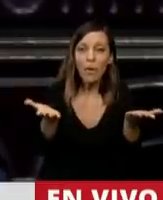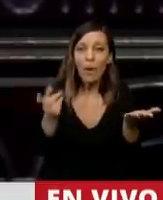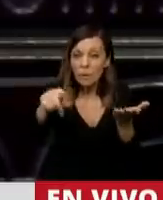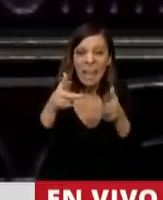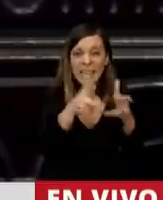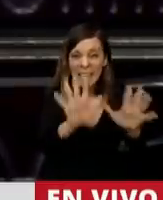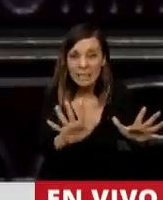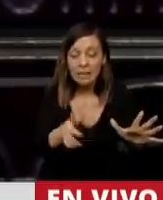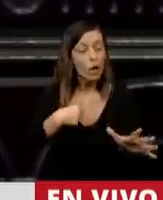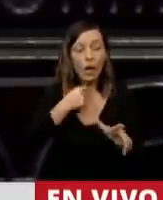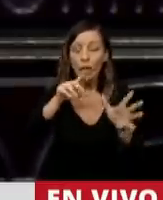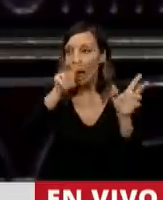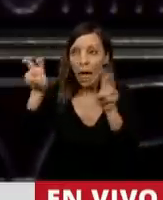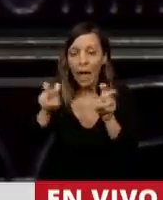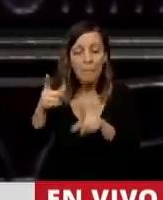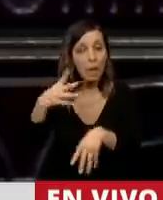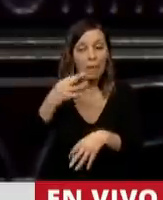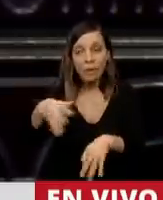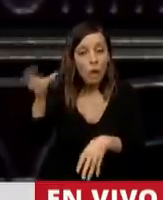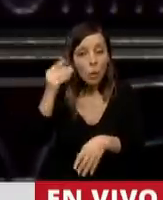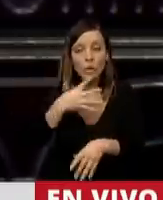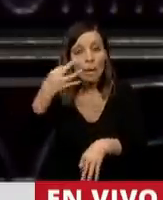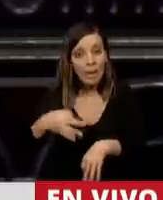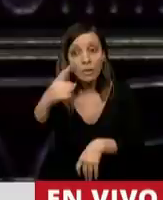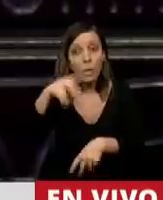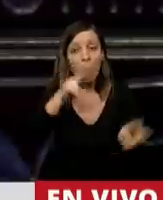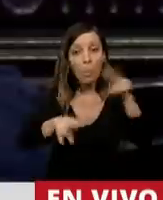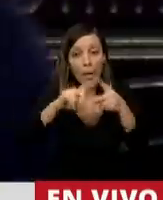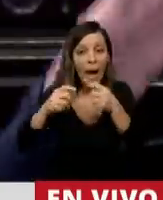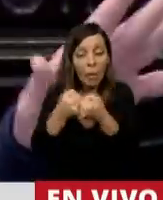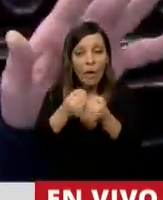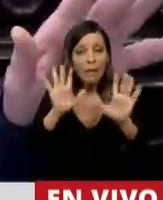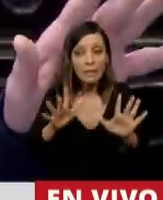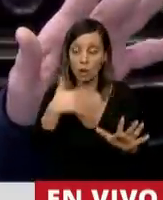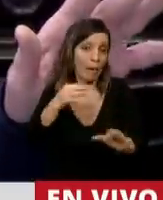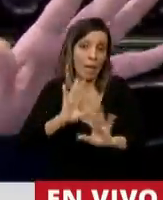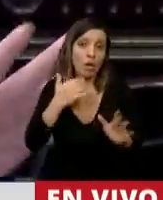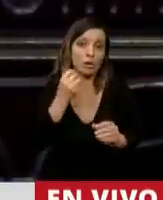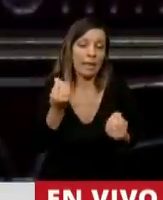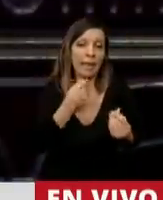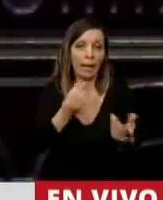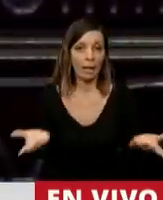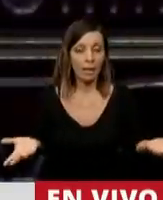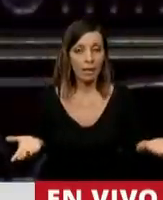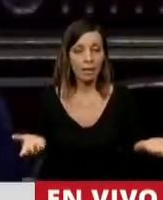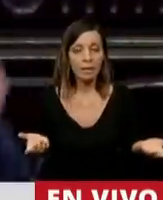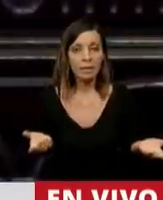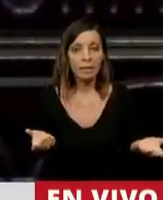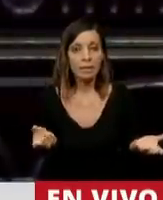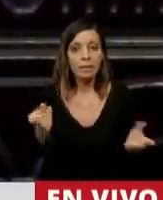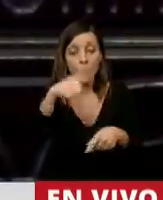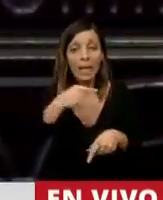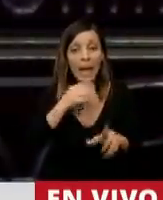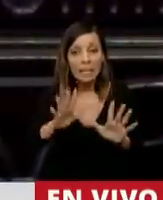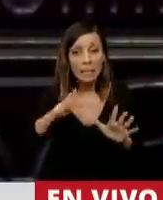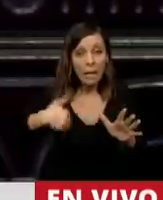Perdón, no me quiero alejar de las cosas de la gente, pero uno escucha y creo que si realmente están buscando un acuerdo, no sé qué acuerdo están buscando realmente. De sacar el